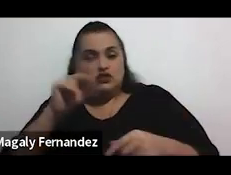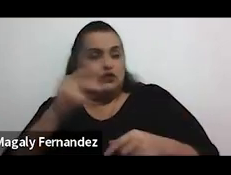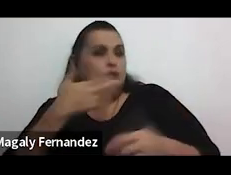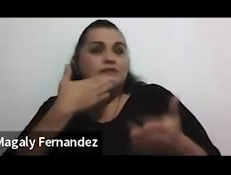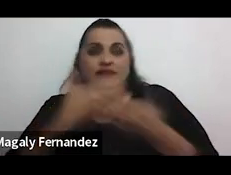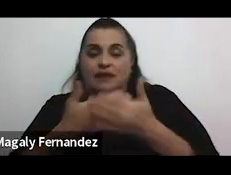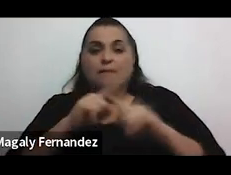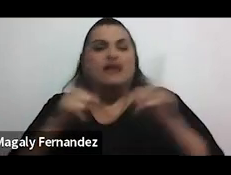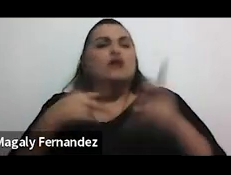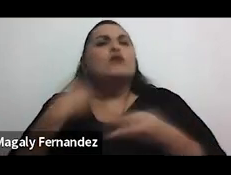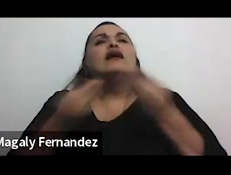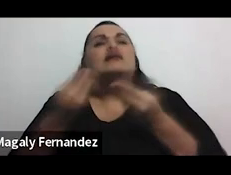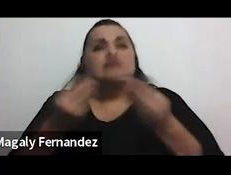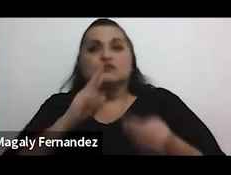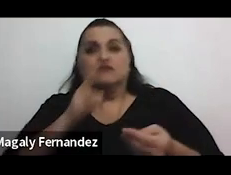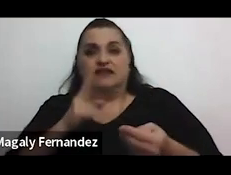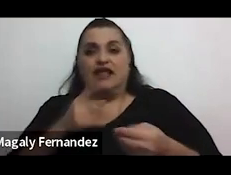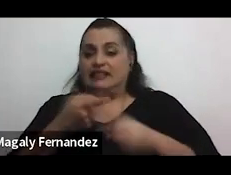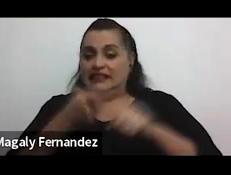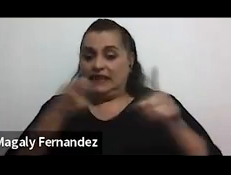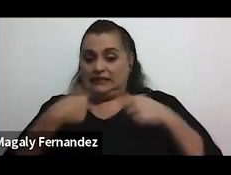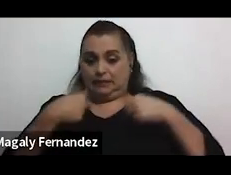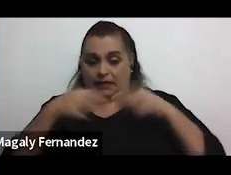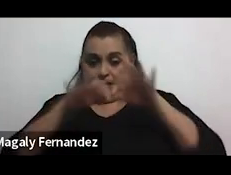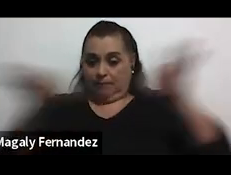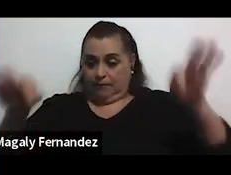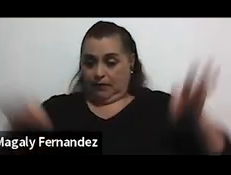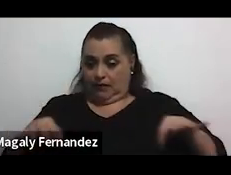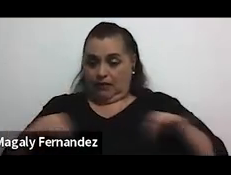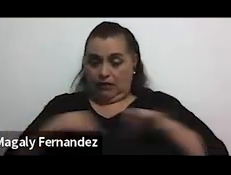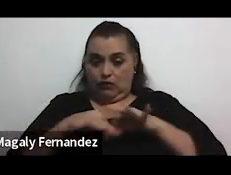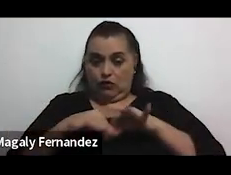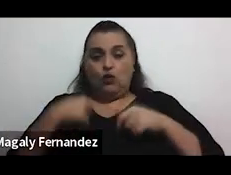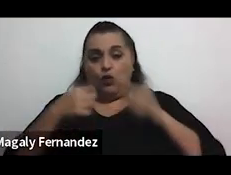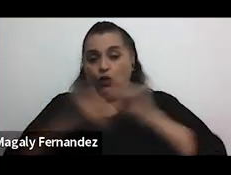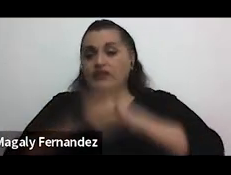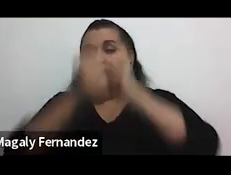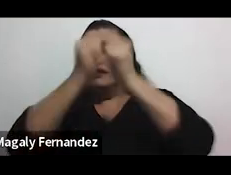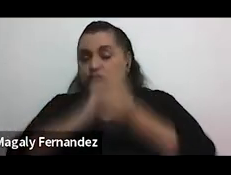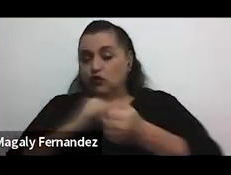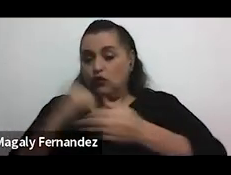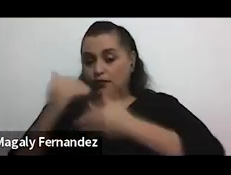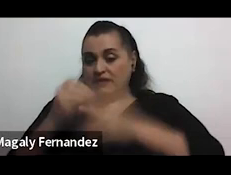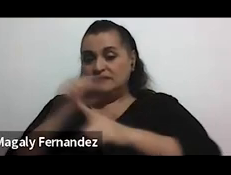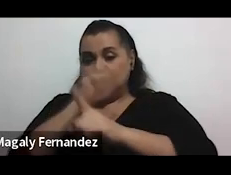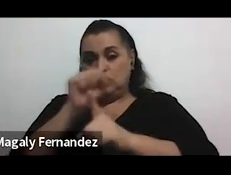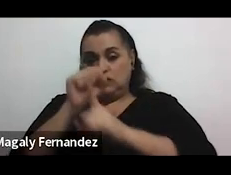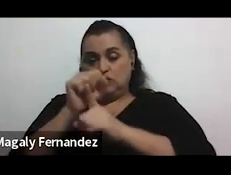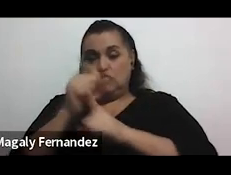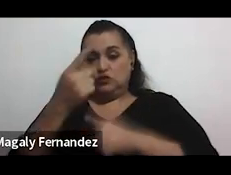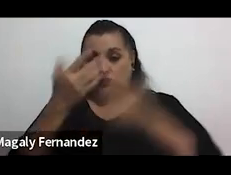podemos hacer desde nuestras tincheras para empezar a transformar esta situación uno de los elementos es